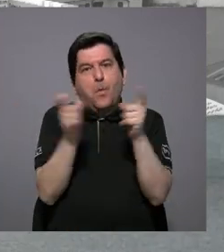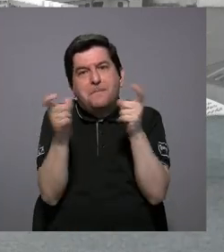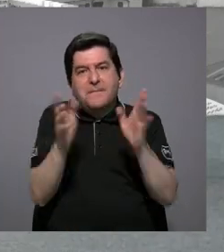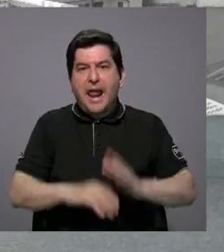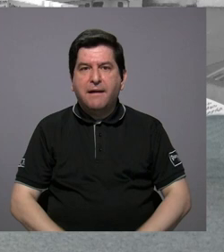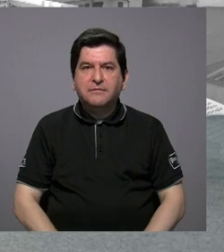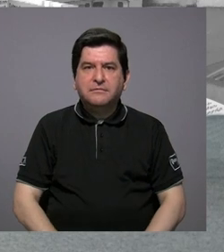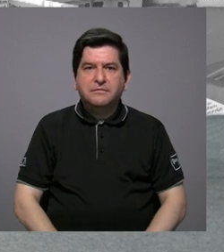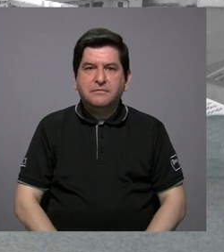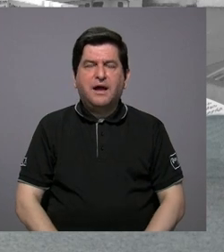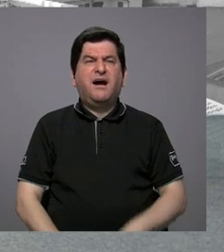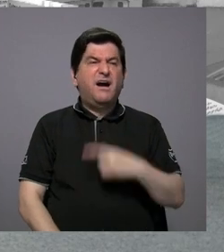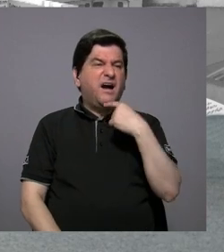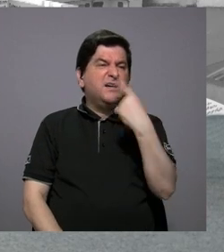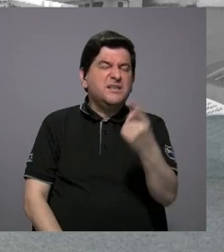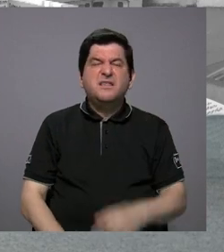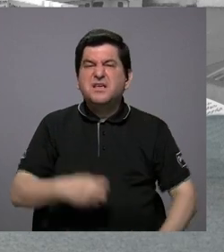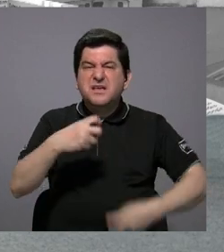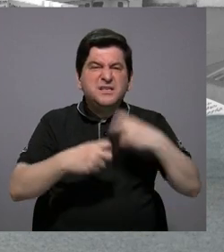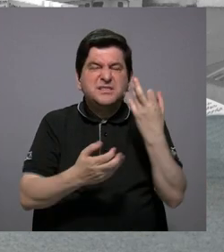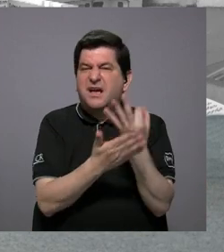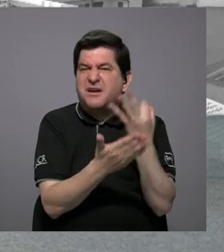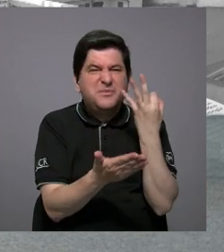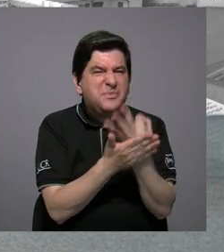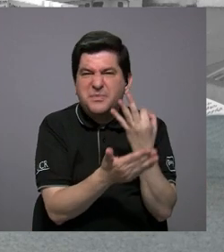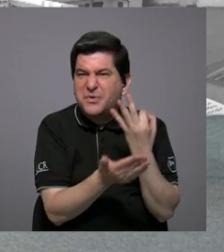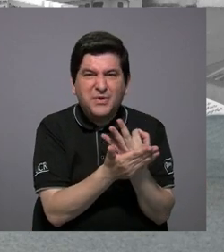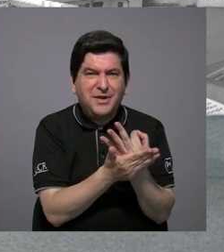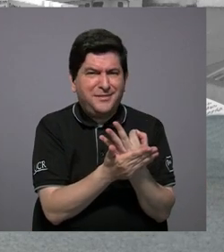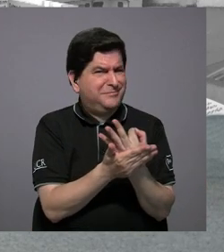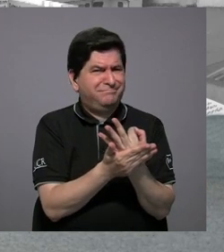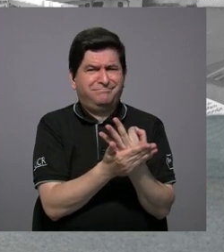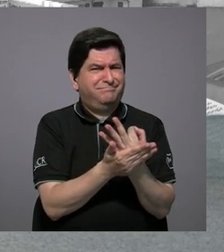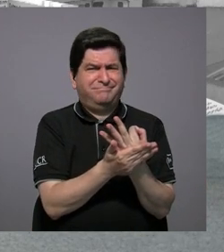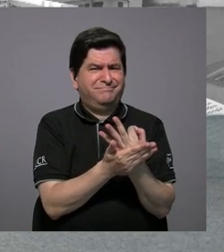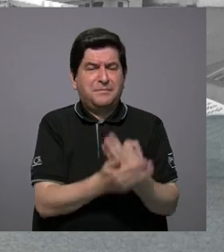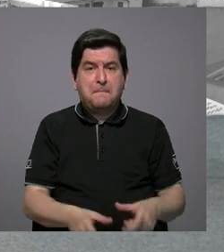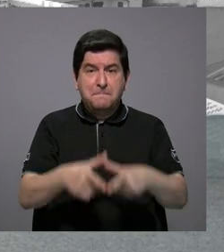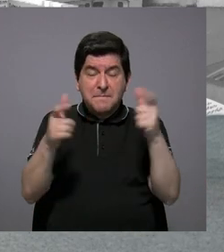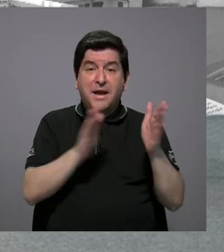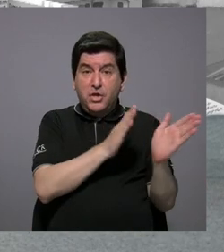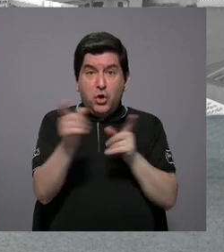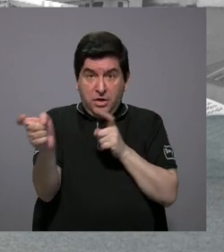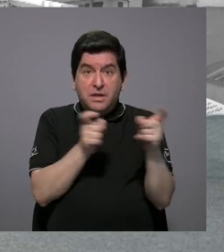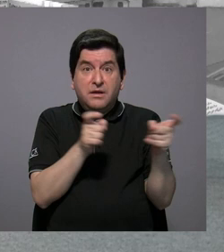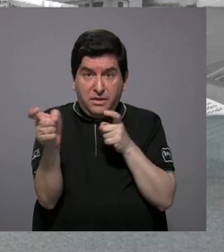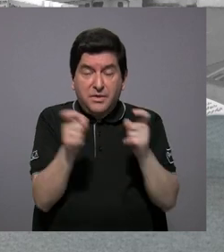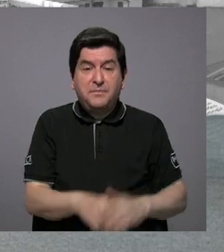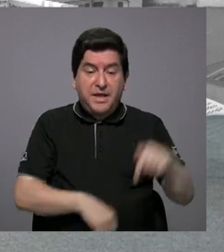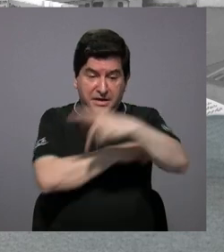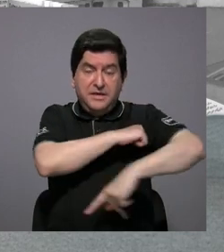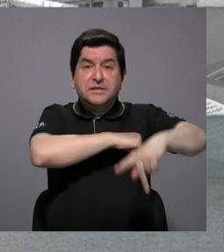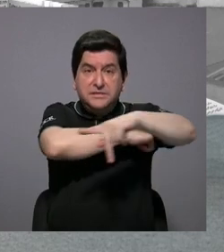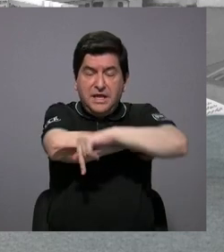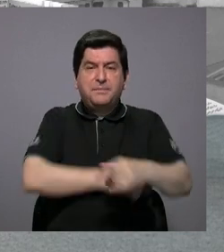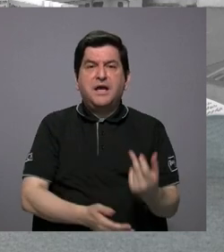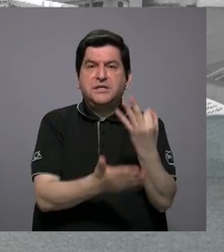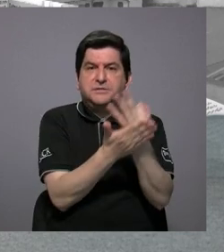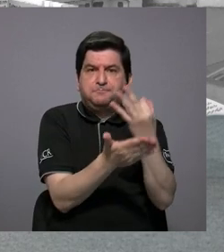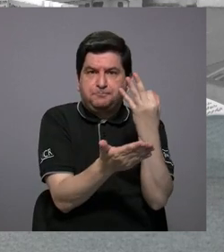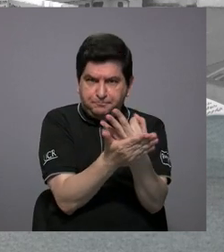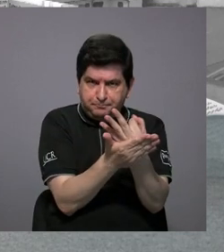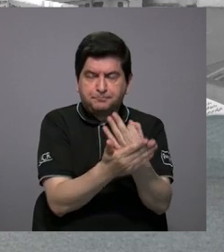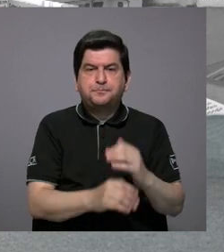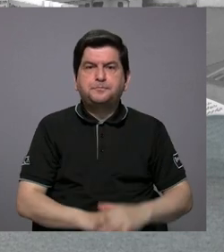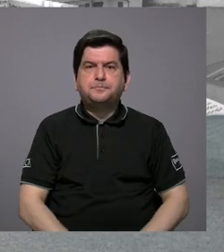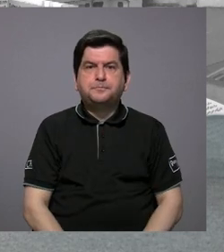cuando se argumenta de que es un problema financiero, en realidad la mayor parte de los planes reguladores de este país han sido financiados